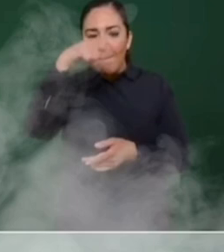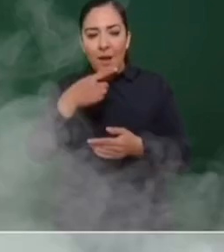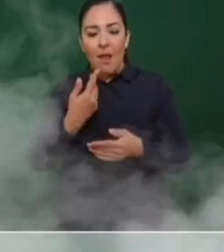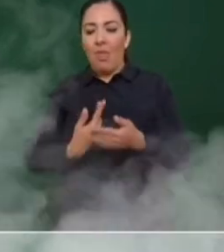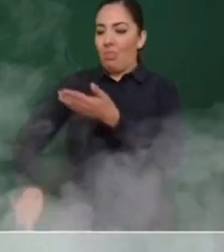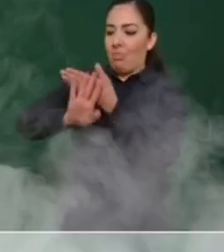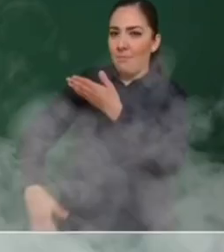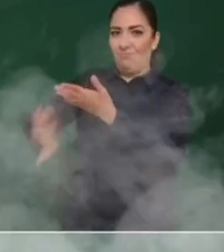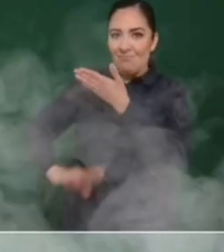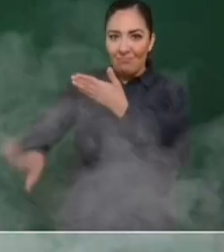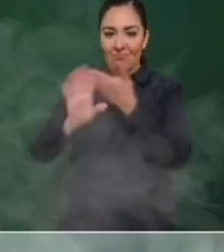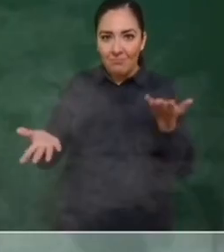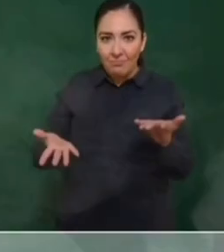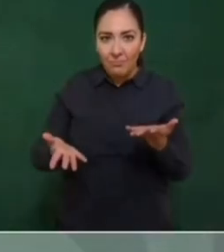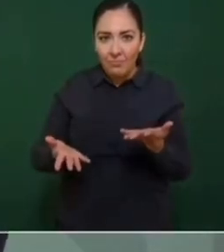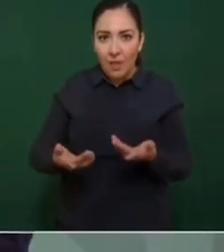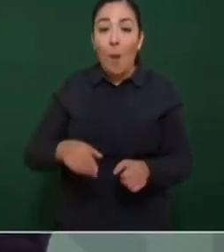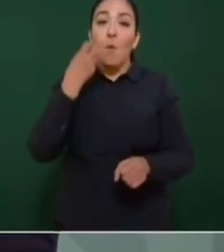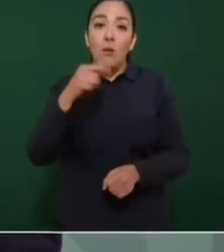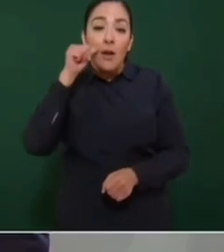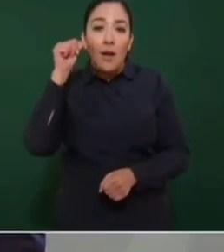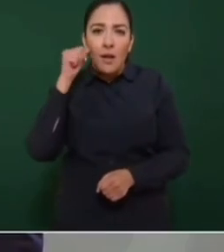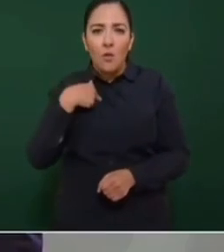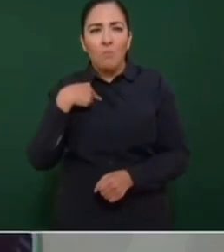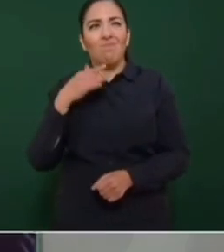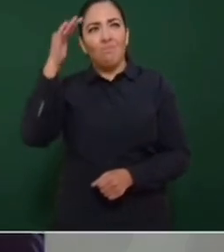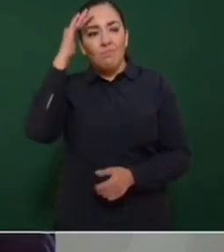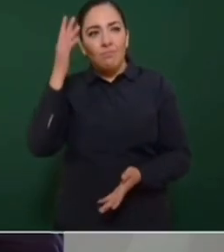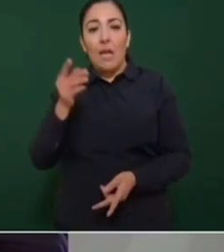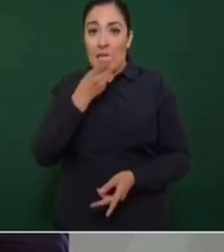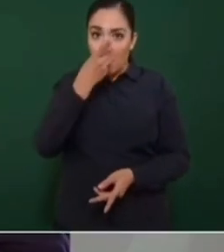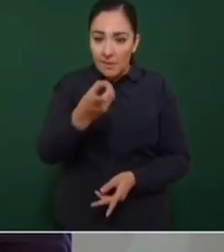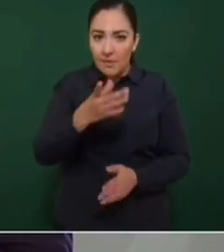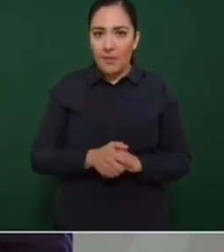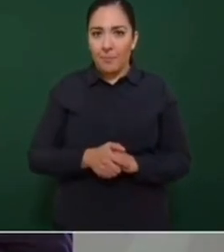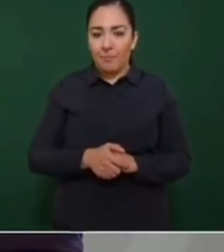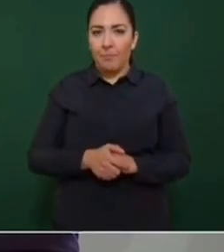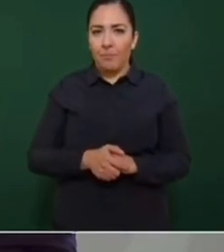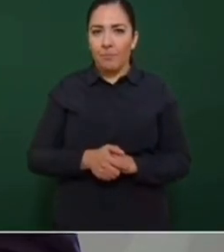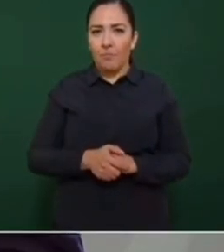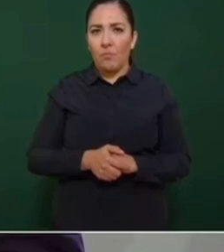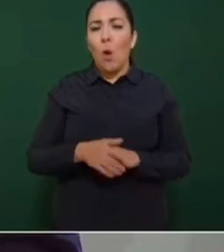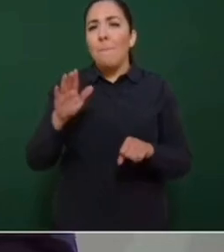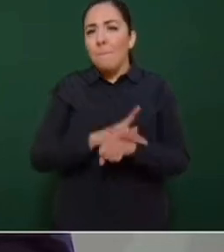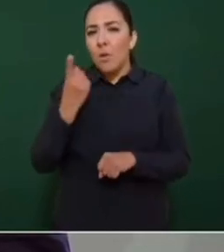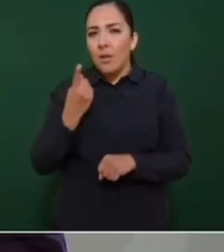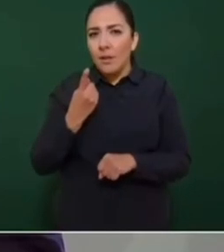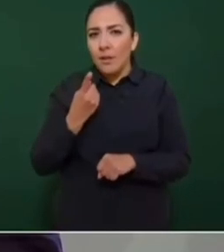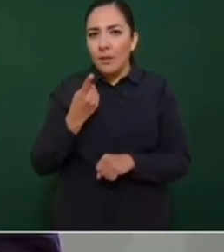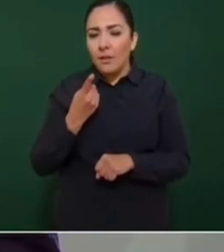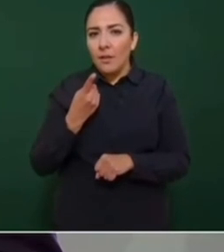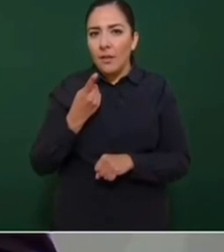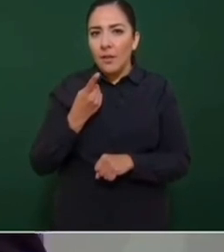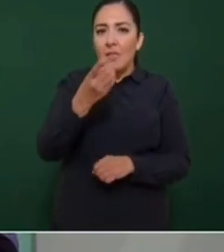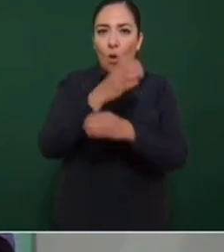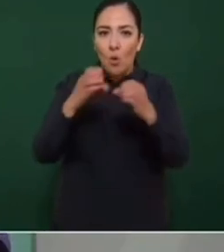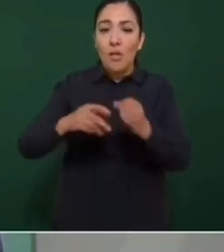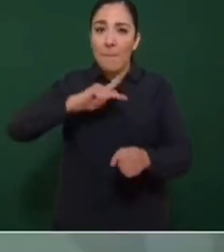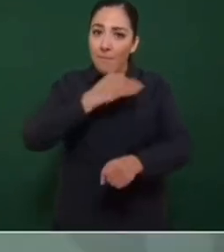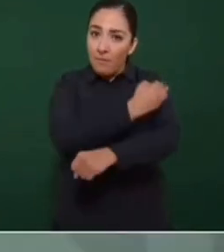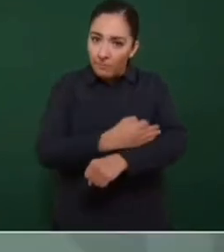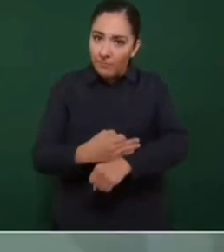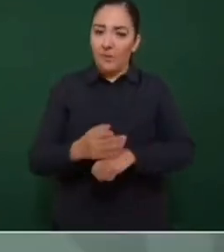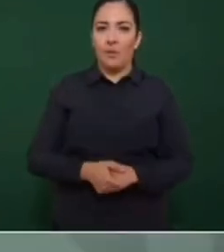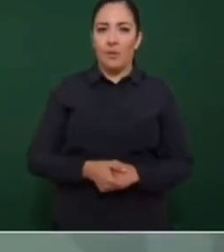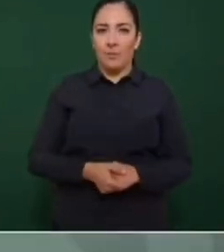atacarnos. Y el cuestionamiento de ayer fue porque se meten con la familia, con